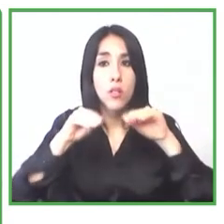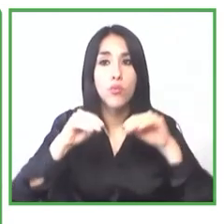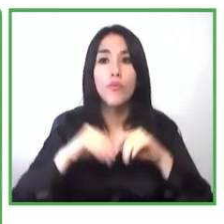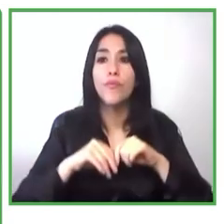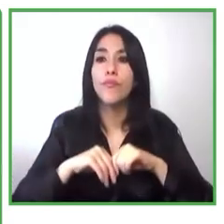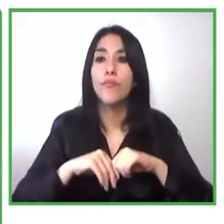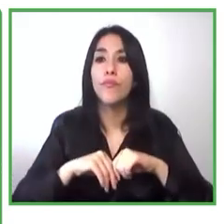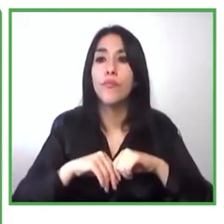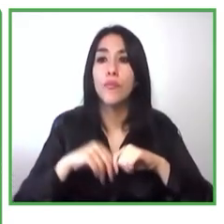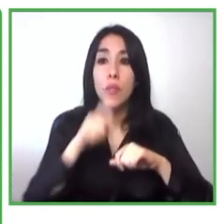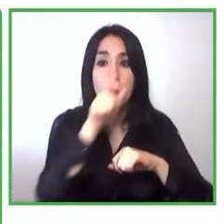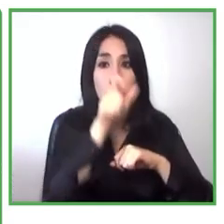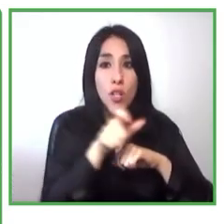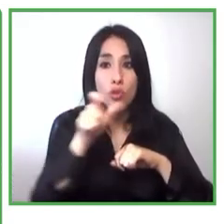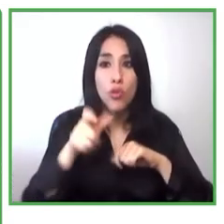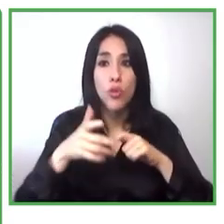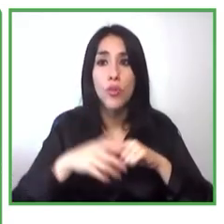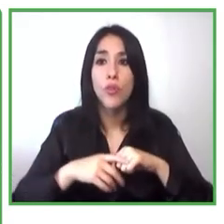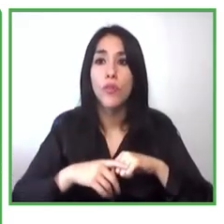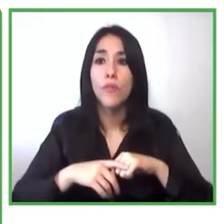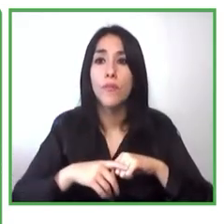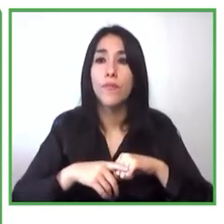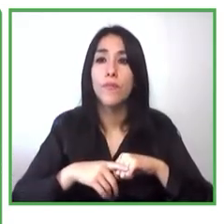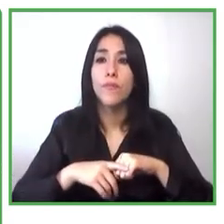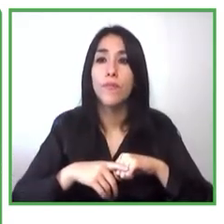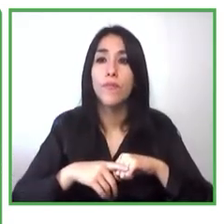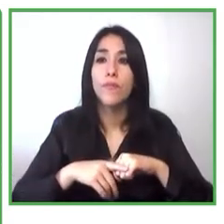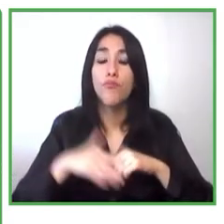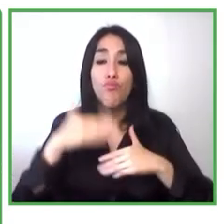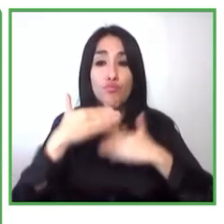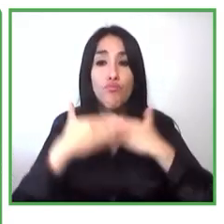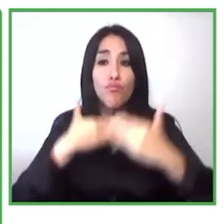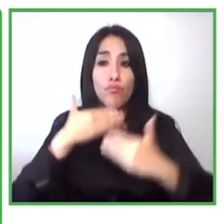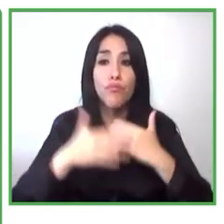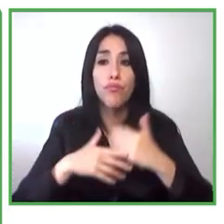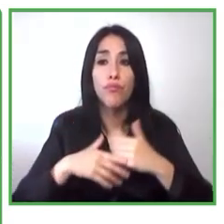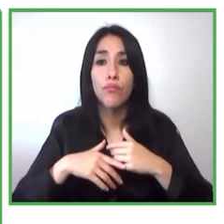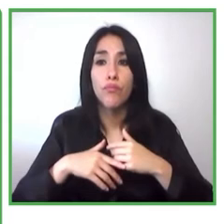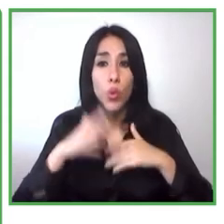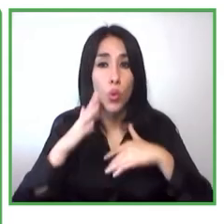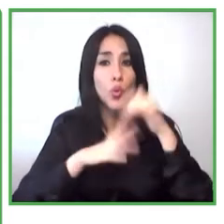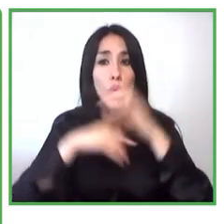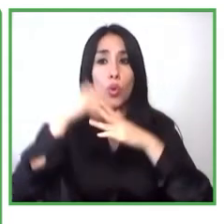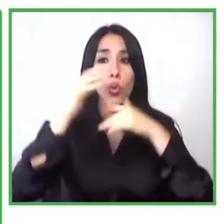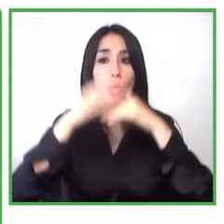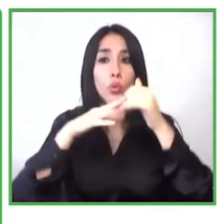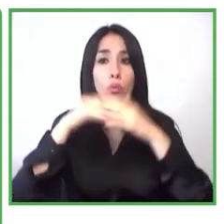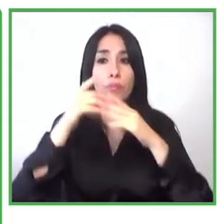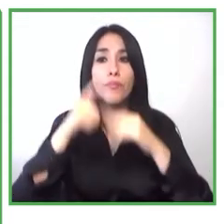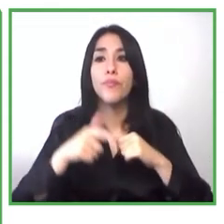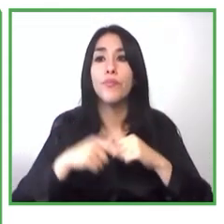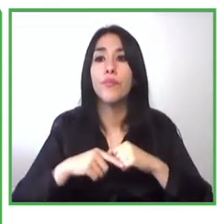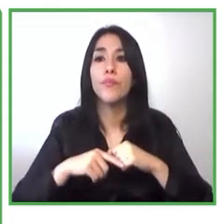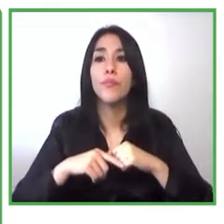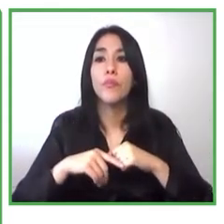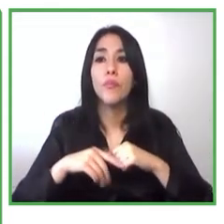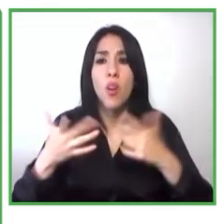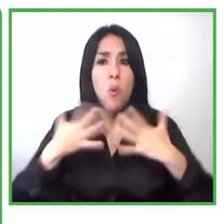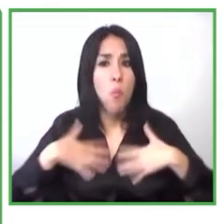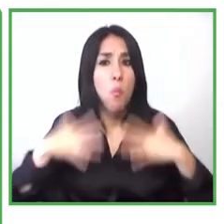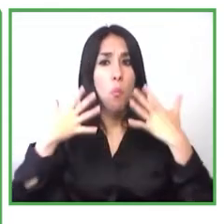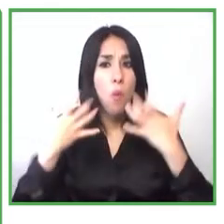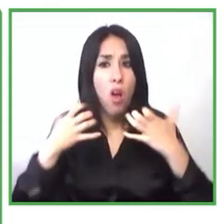¿a qué me refiero? por ejemplo si nosotros queremos enseñar algún modelo de emprendimiento como el TAMBA ¿cómo podríamos